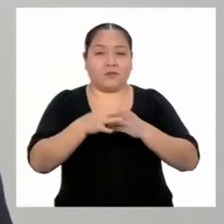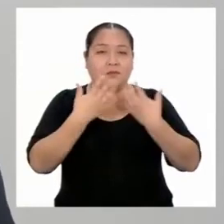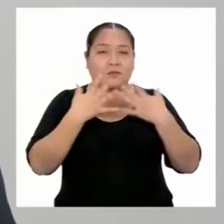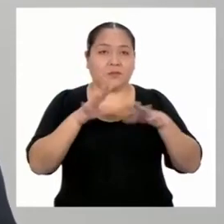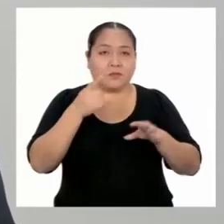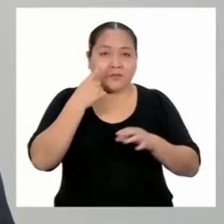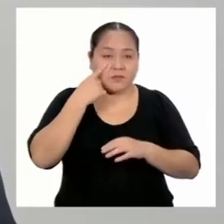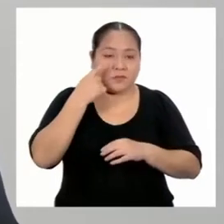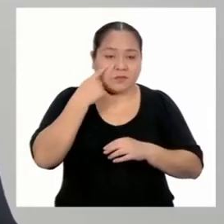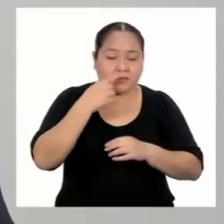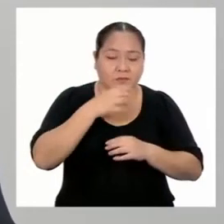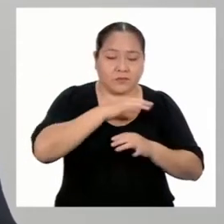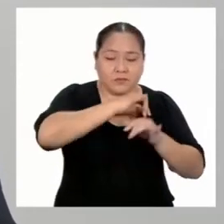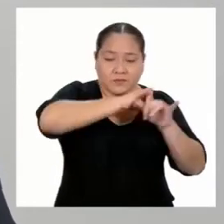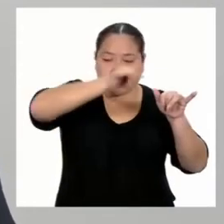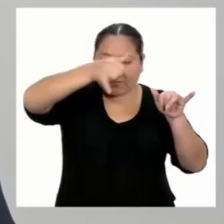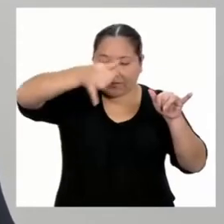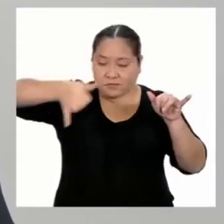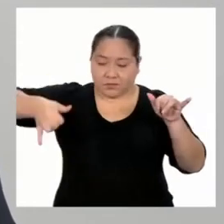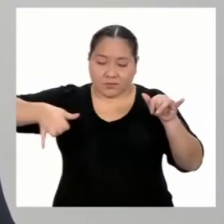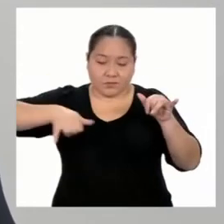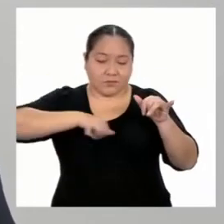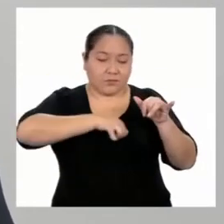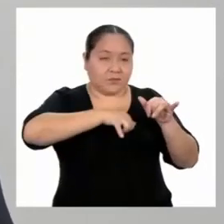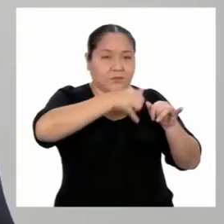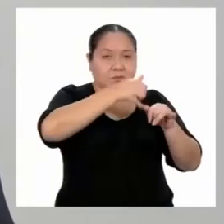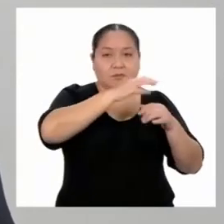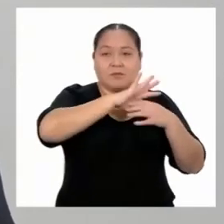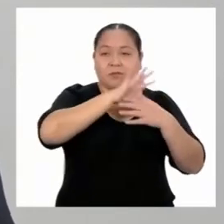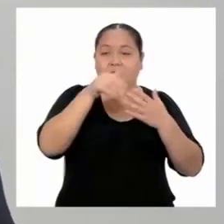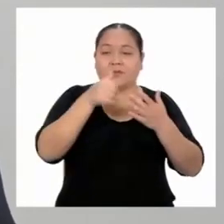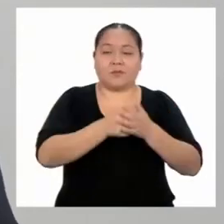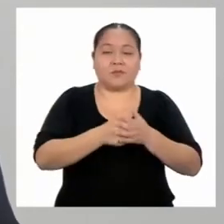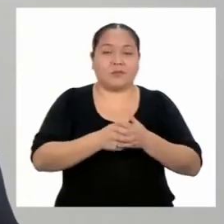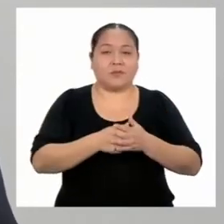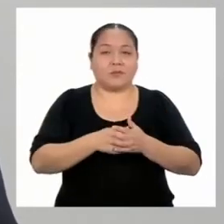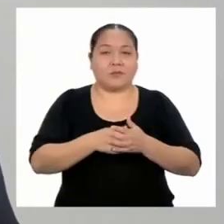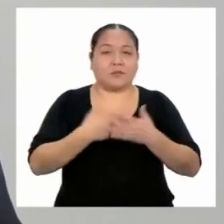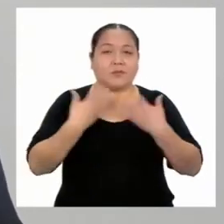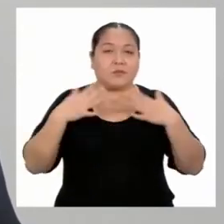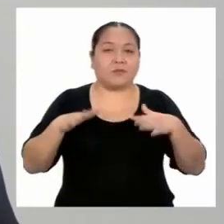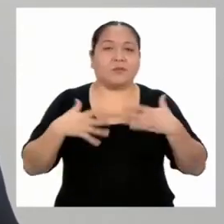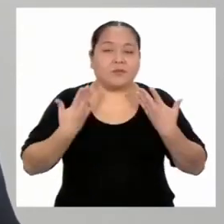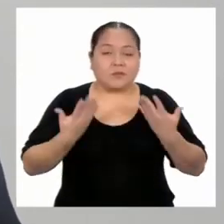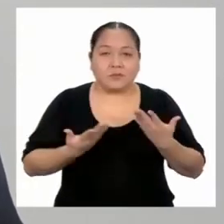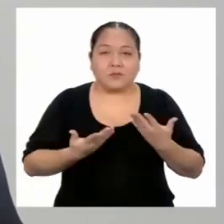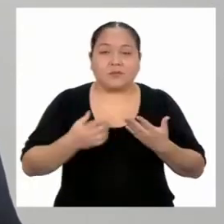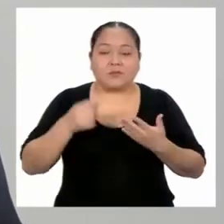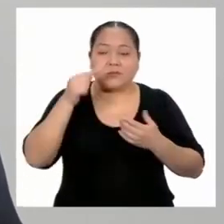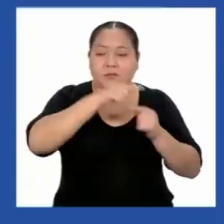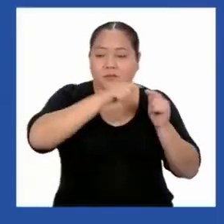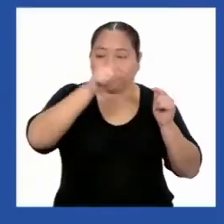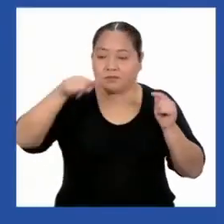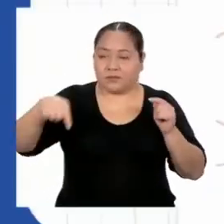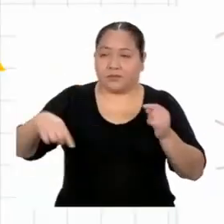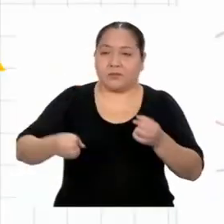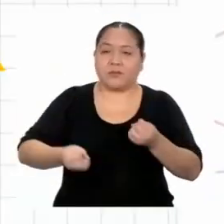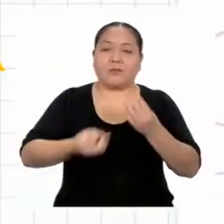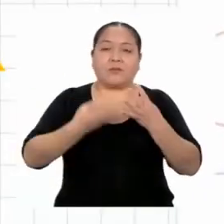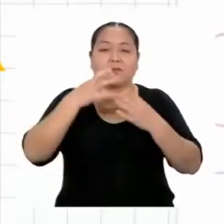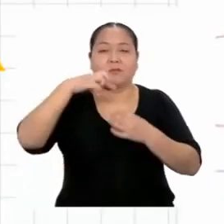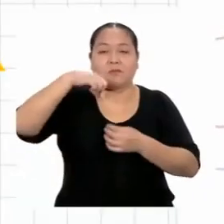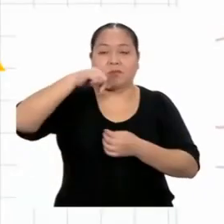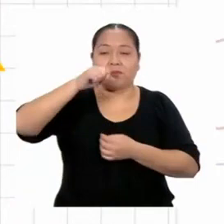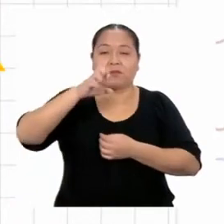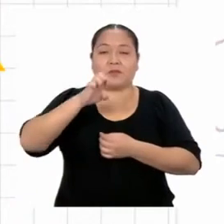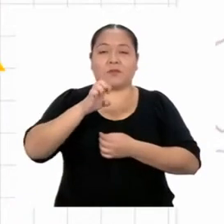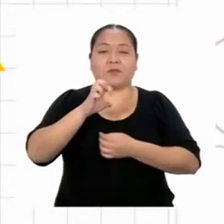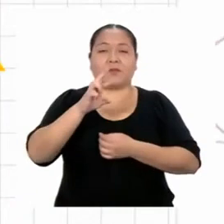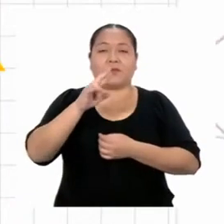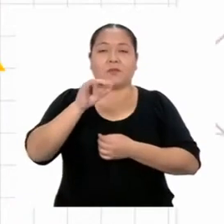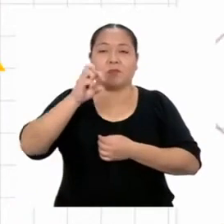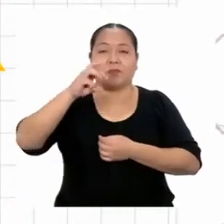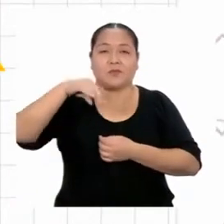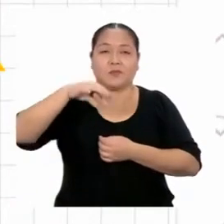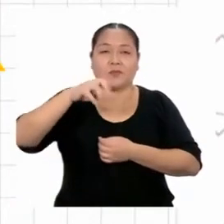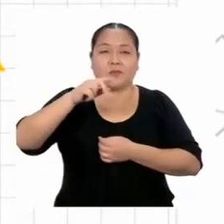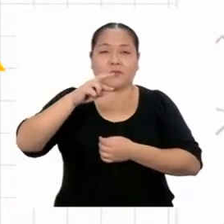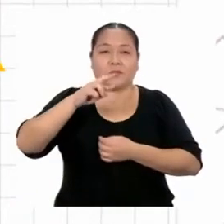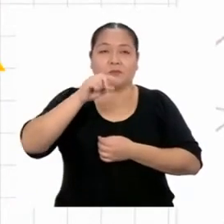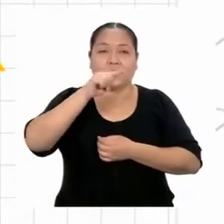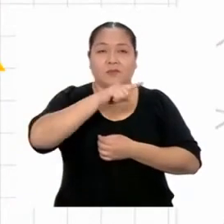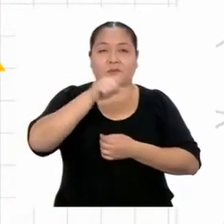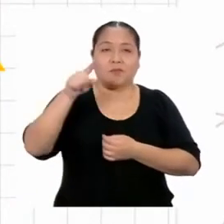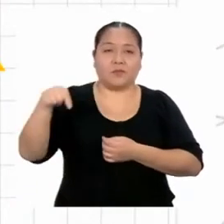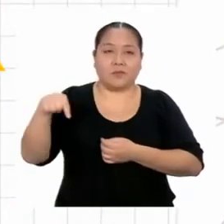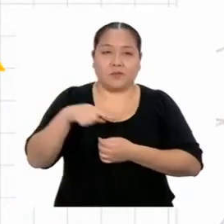todas las medidas del borde. Ahora ya puedes calcular el perímetro del terreno. Así es, profesor. El